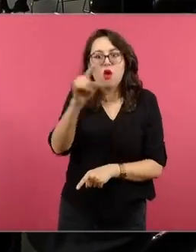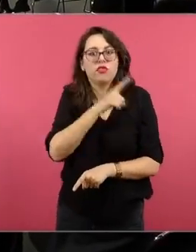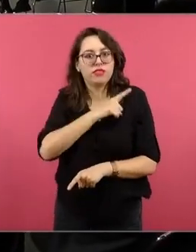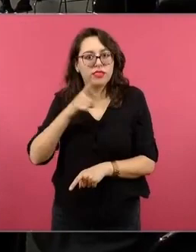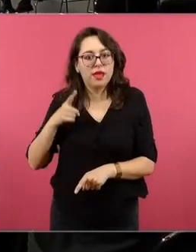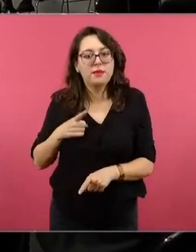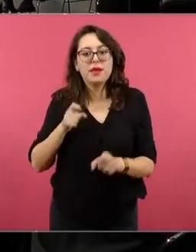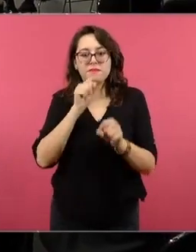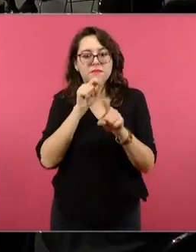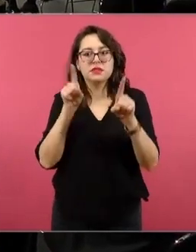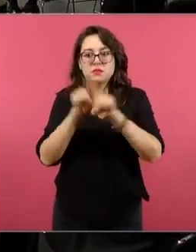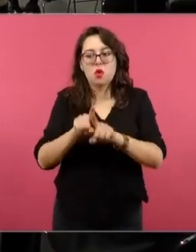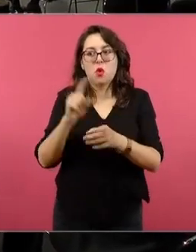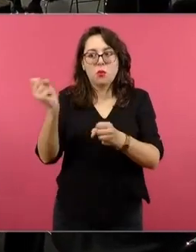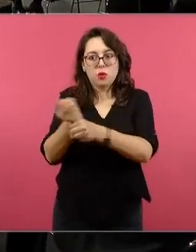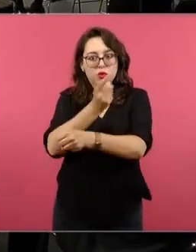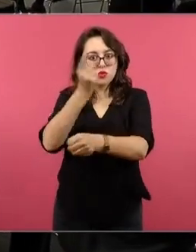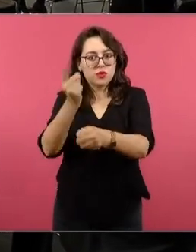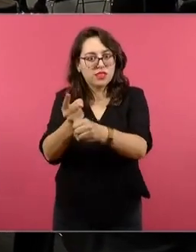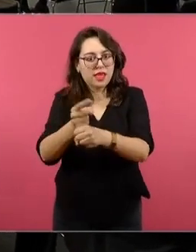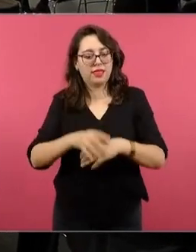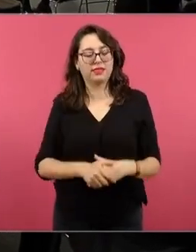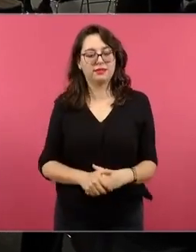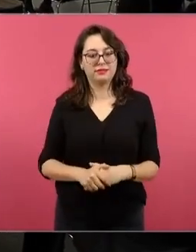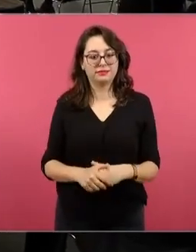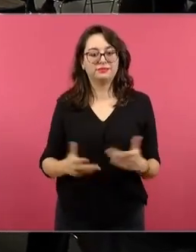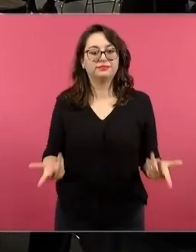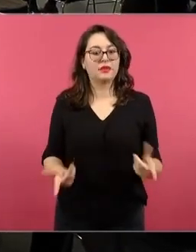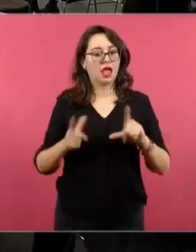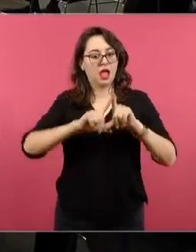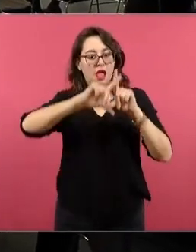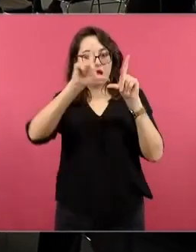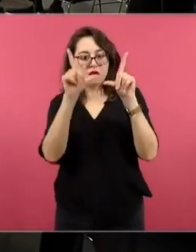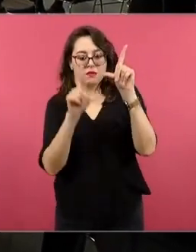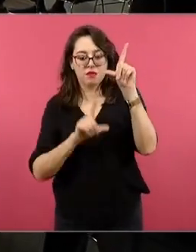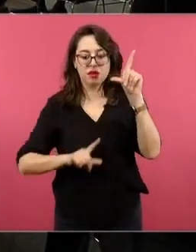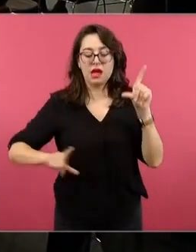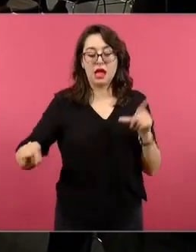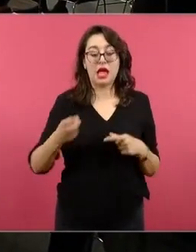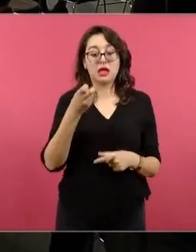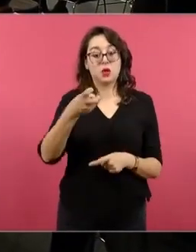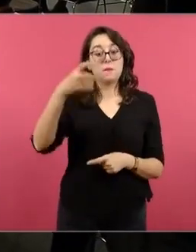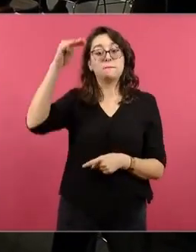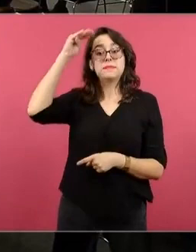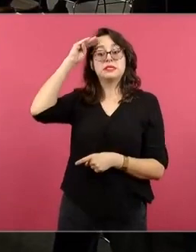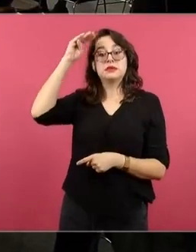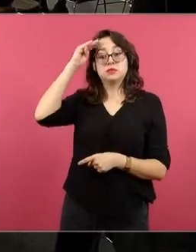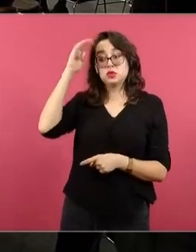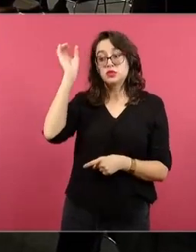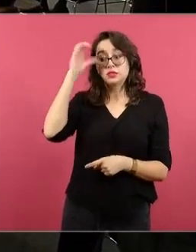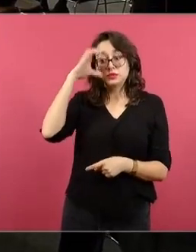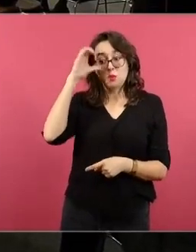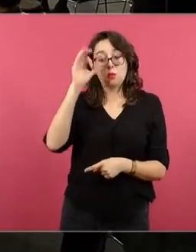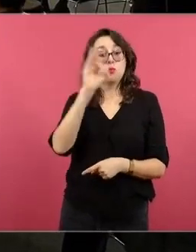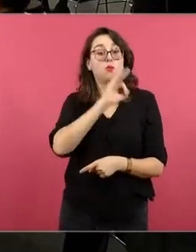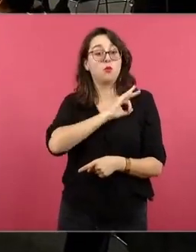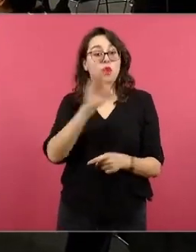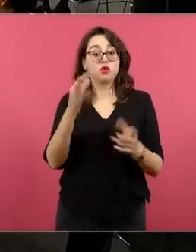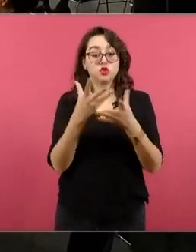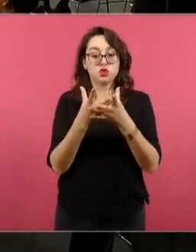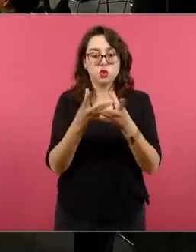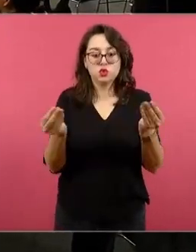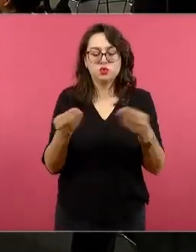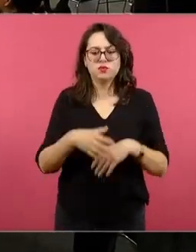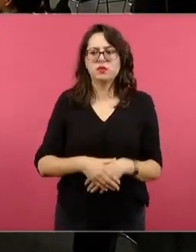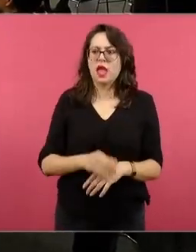conocimiento científico nos ayuda a darle solución a una necesidad. Hay una chiquita en Chiapas que hizo